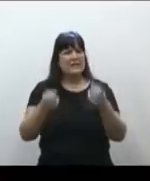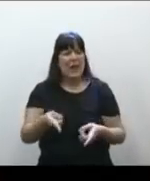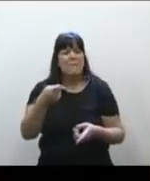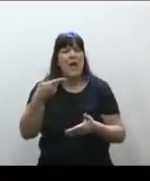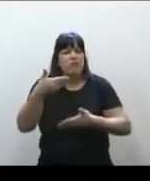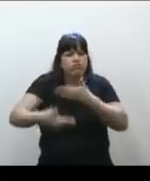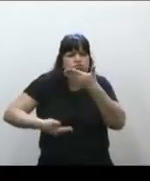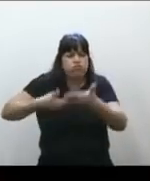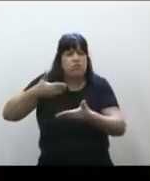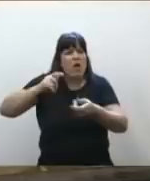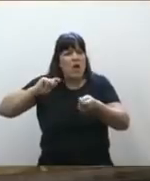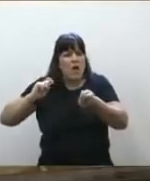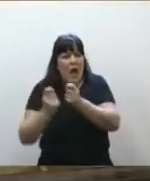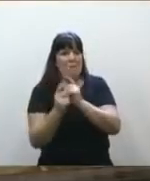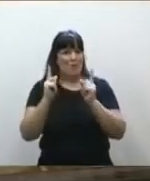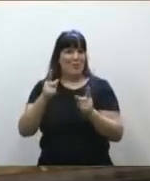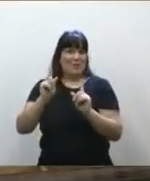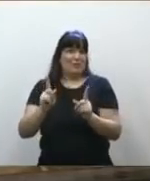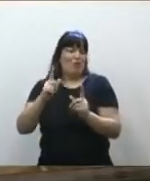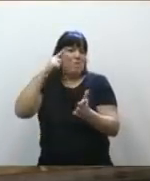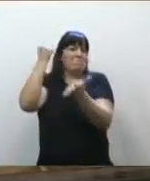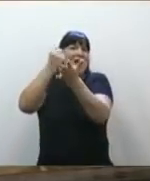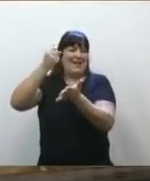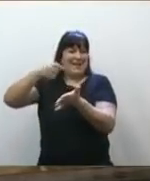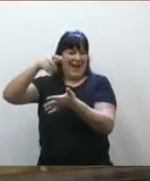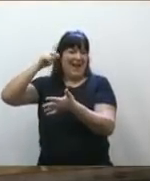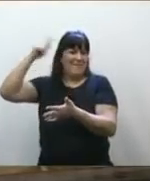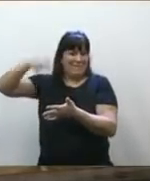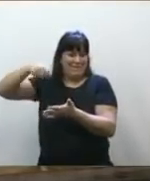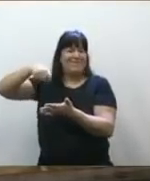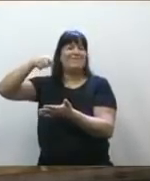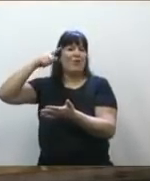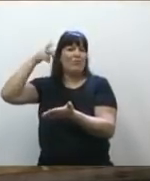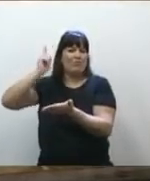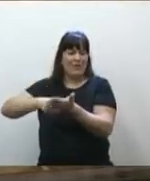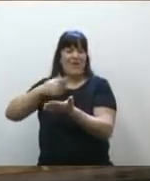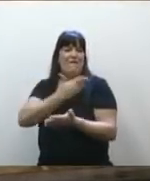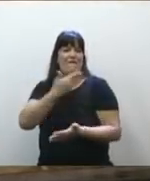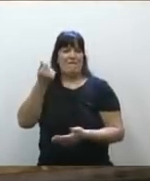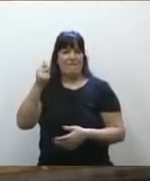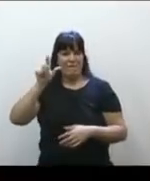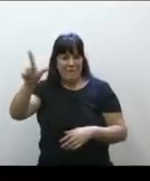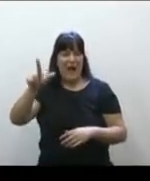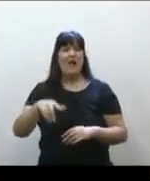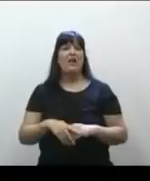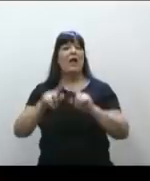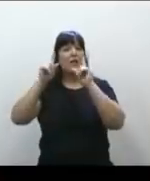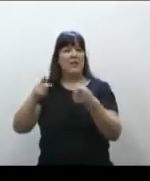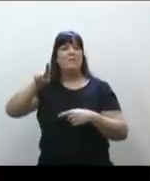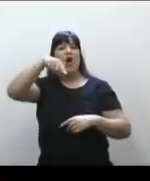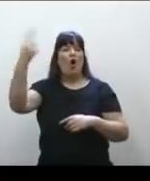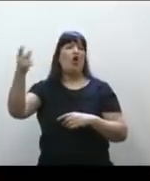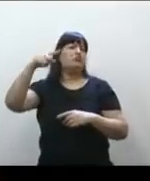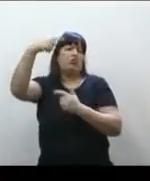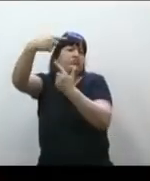antecedente del fallo FAL, ya en este caso el fallo Roe versus Wade, originario en el estado de Texas